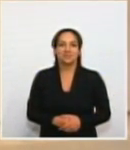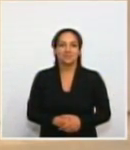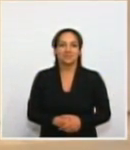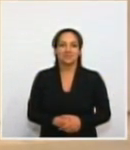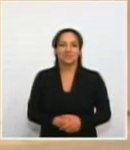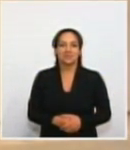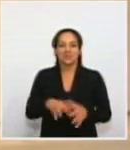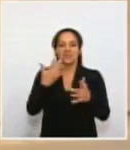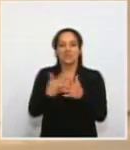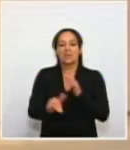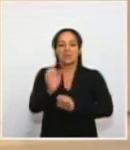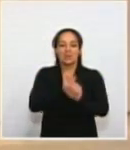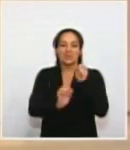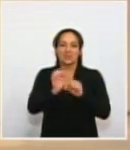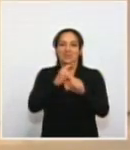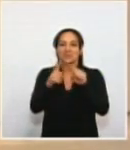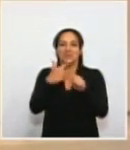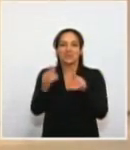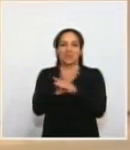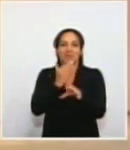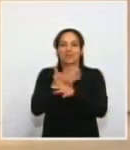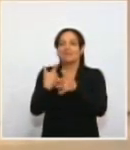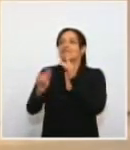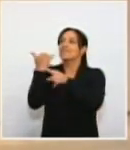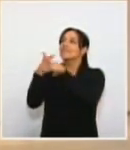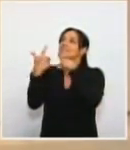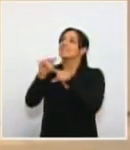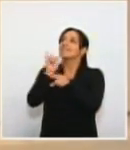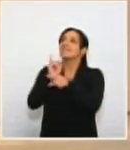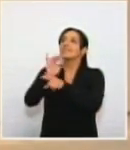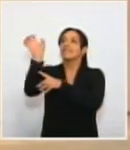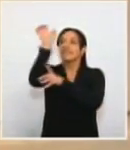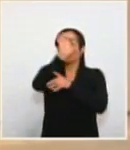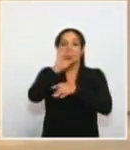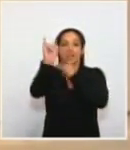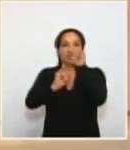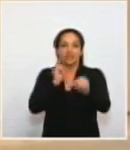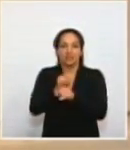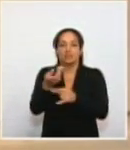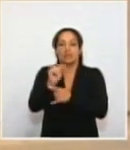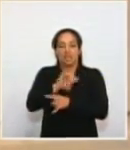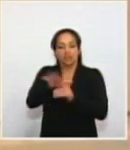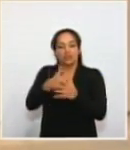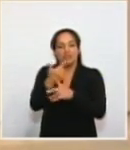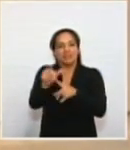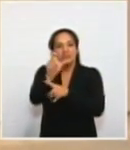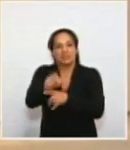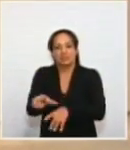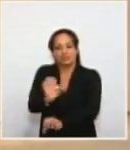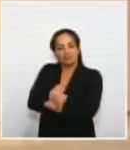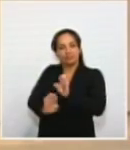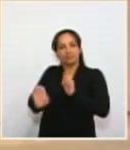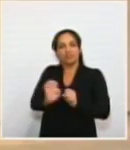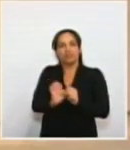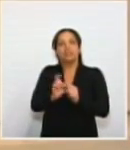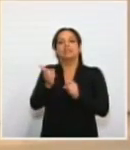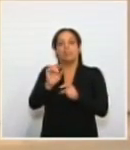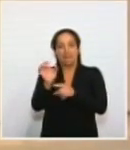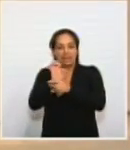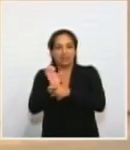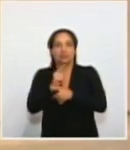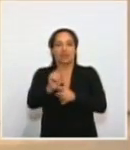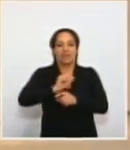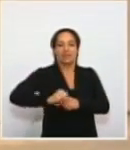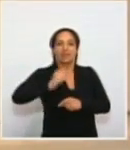con tanta prevención por parte de organismos internacionales, con tanta prevención por parte de organizaciones de derechos humanos,